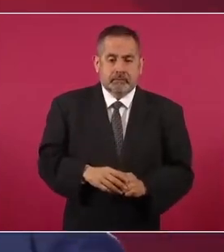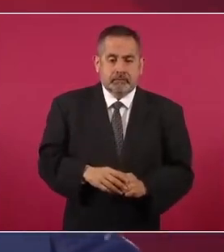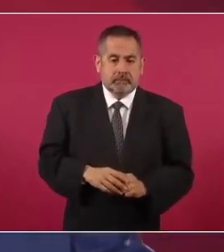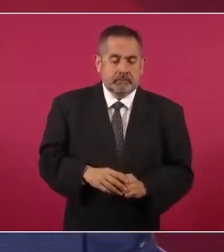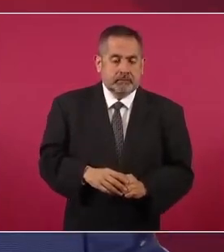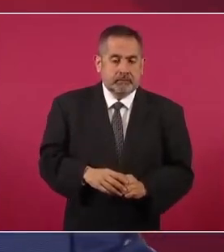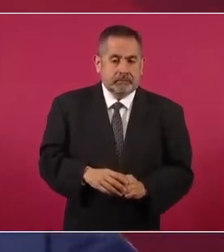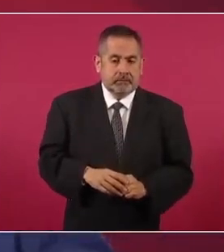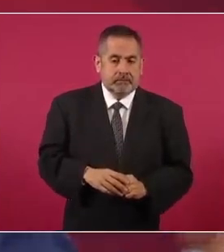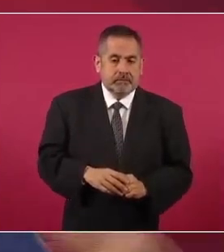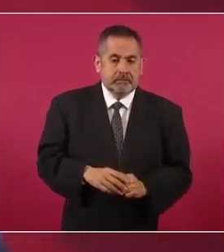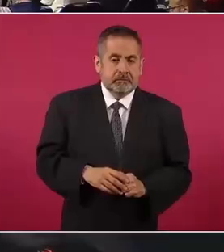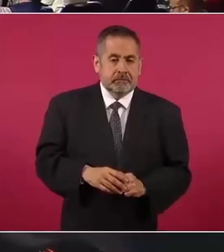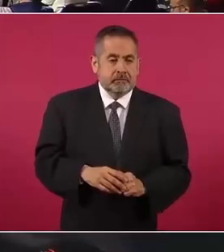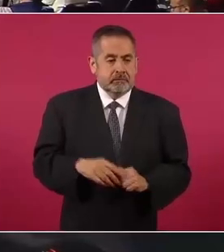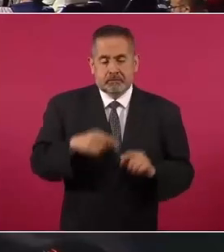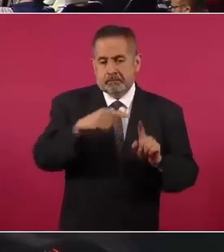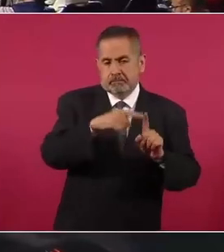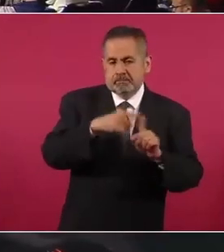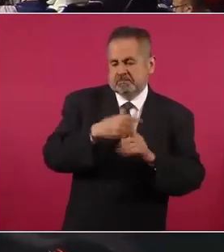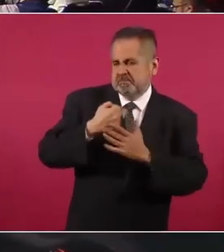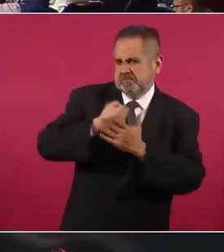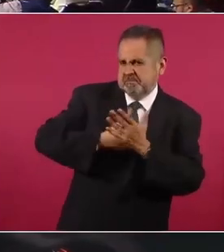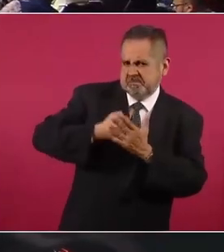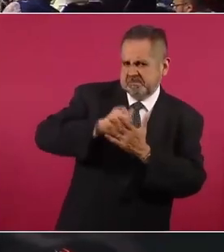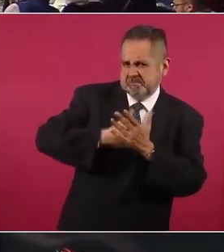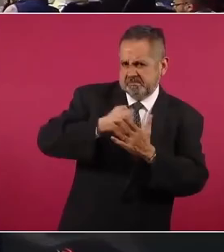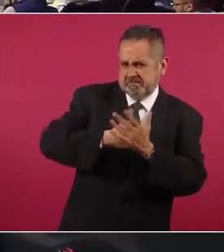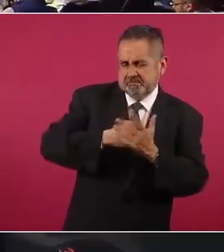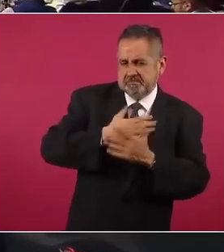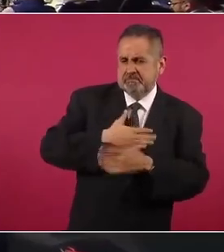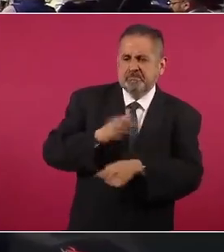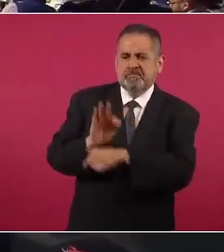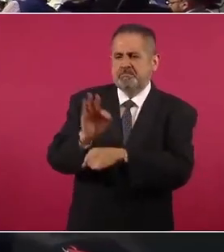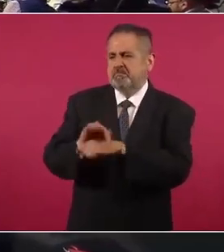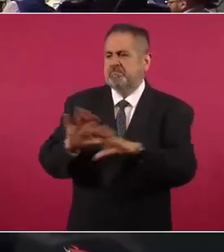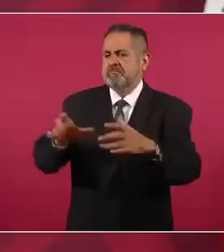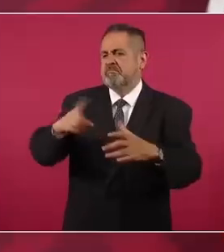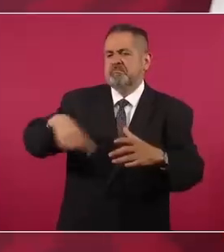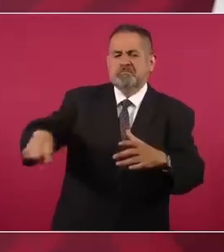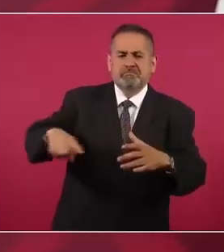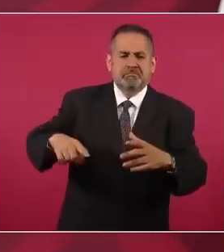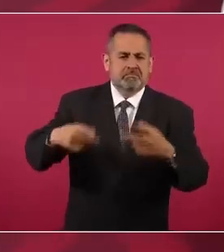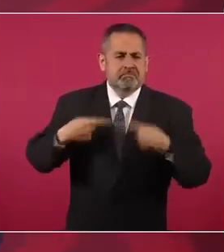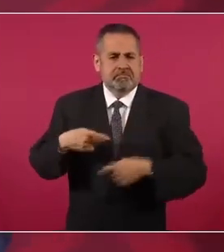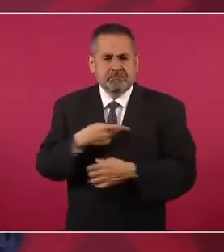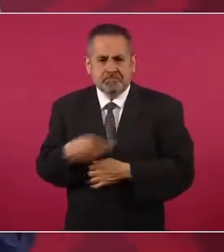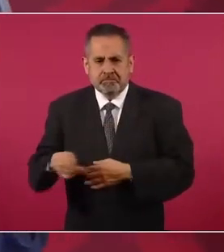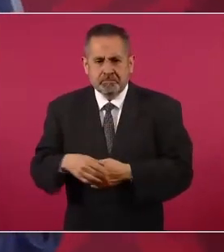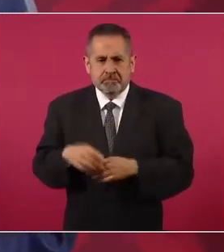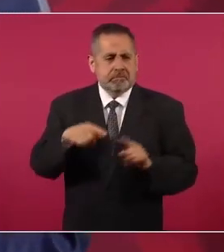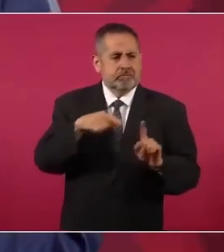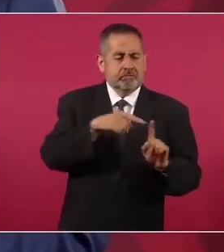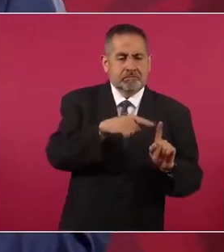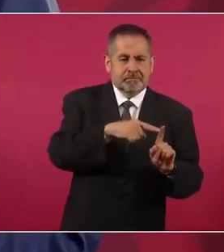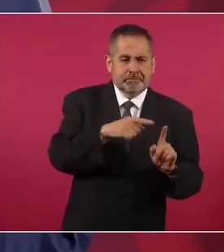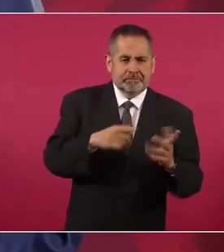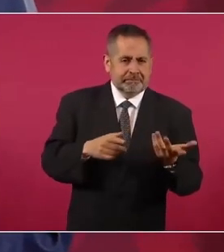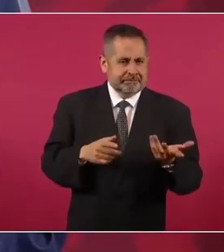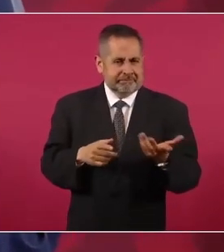Porque el que lucha por una causa justa, el que está a favor de los pobres, pues no debe de usar zapato,